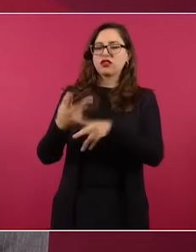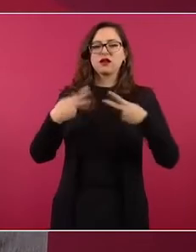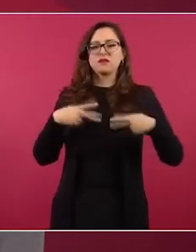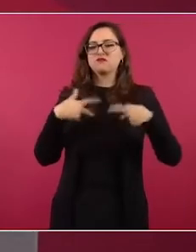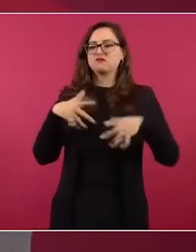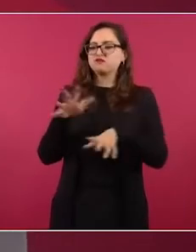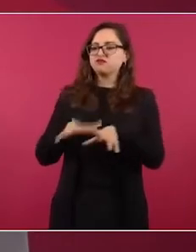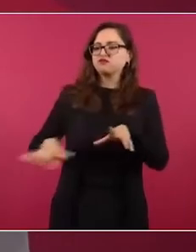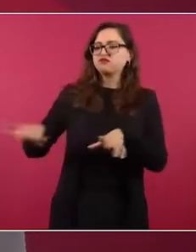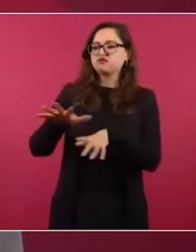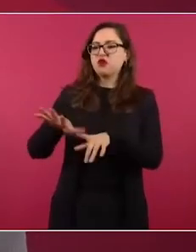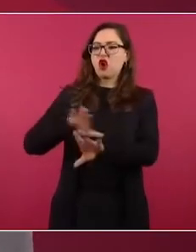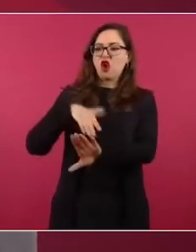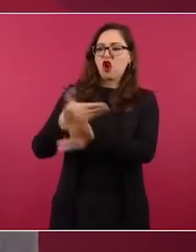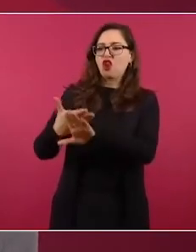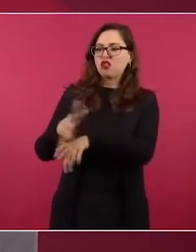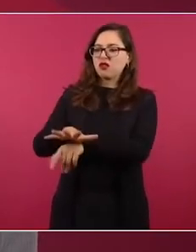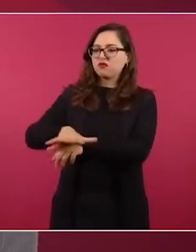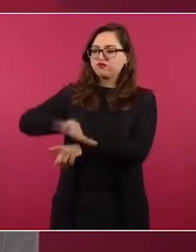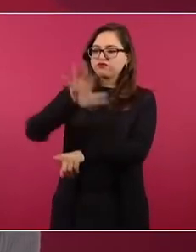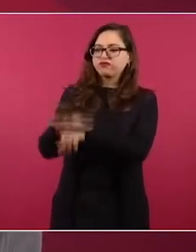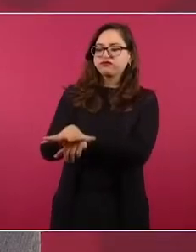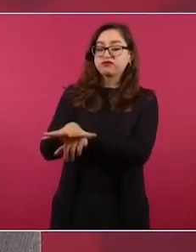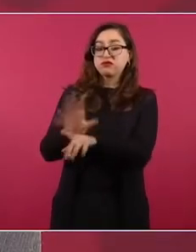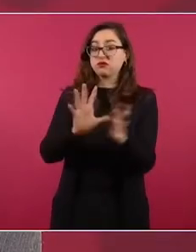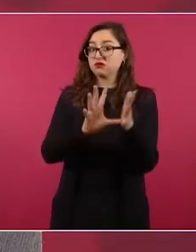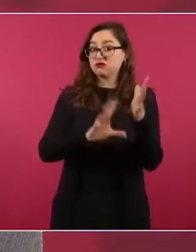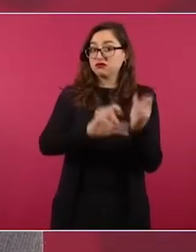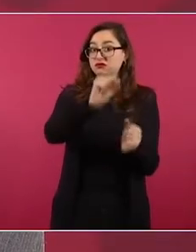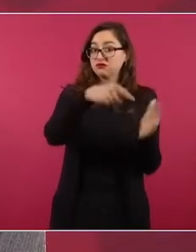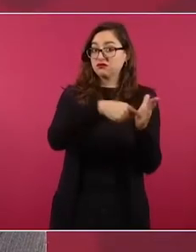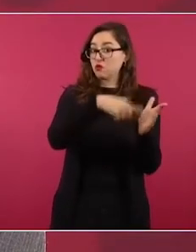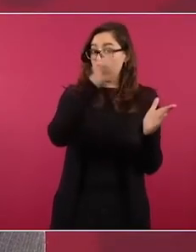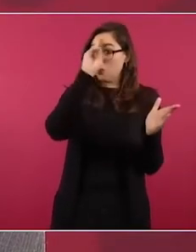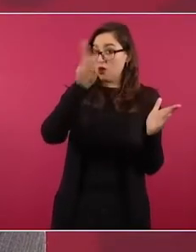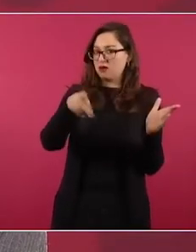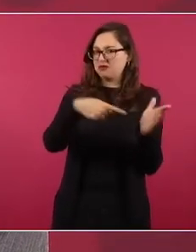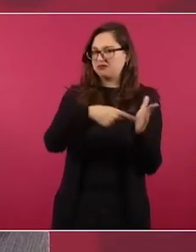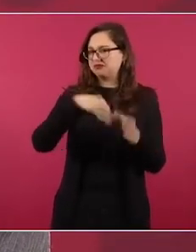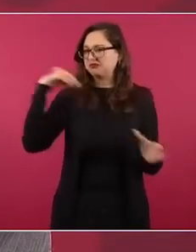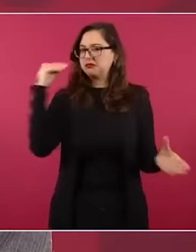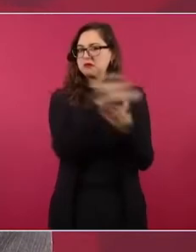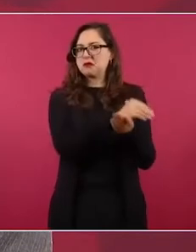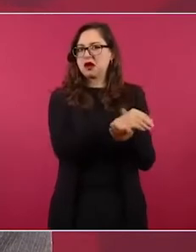Y de repente cambian